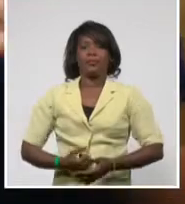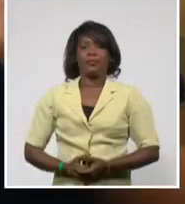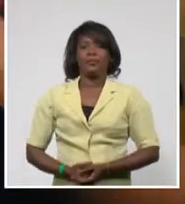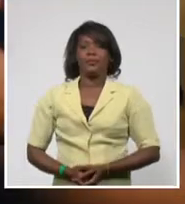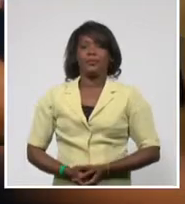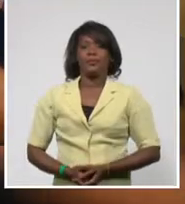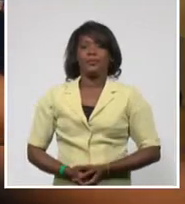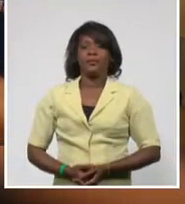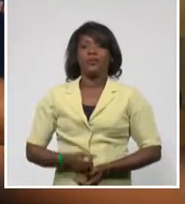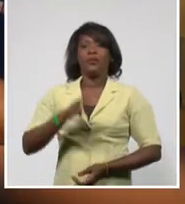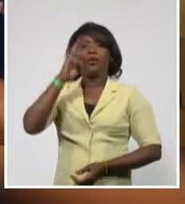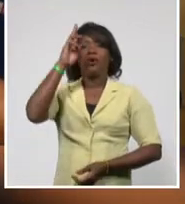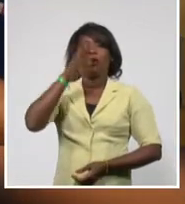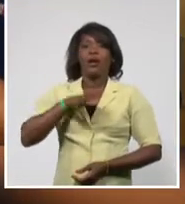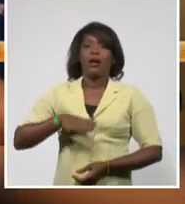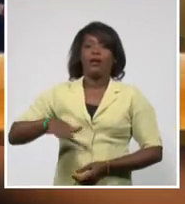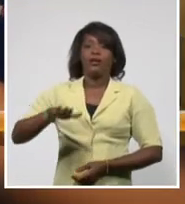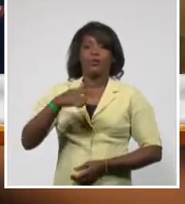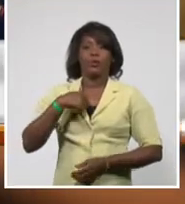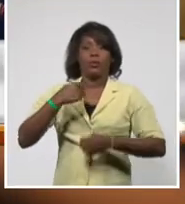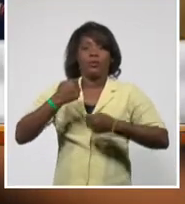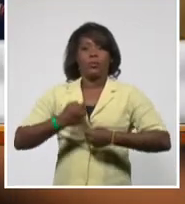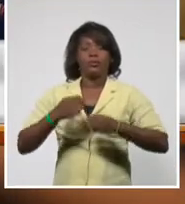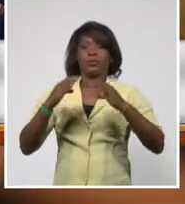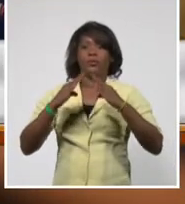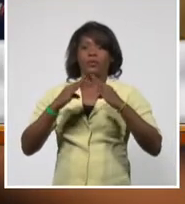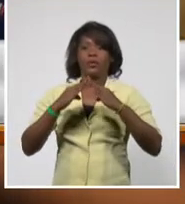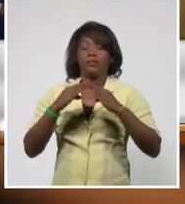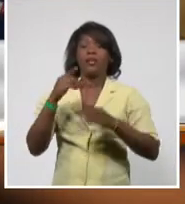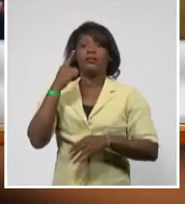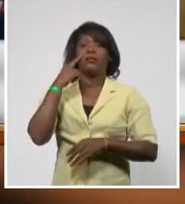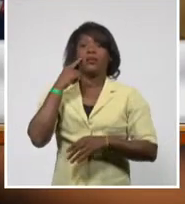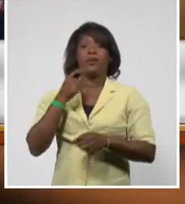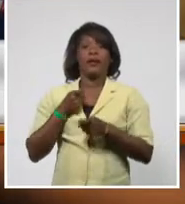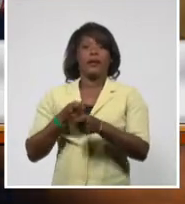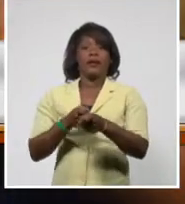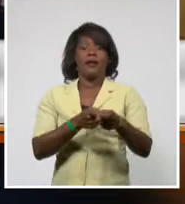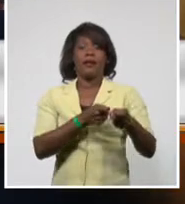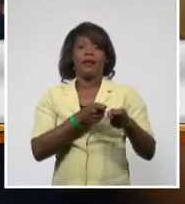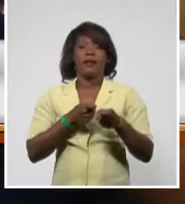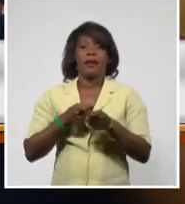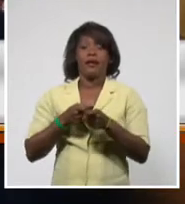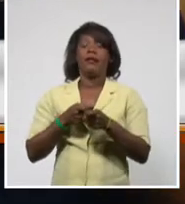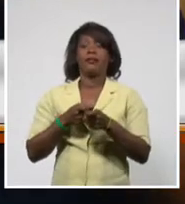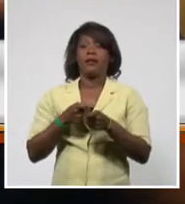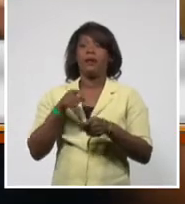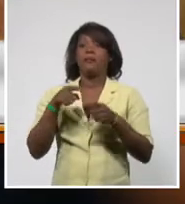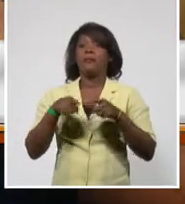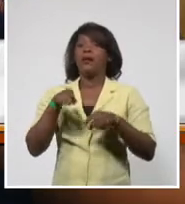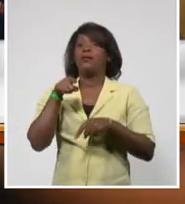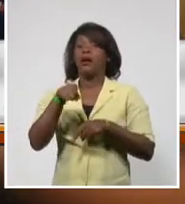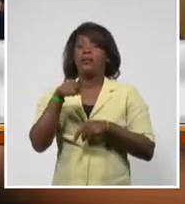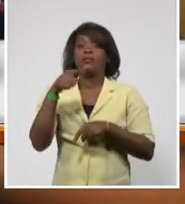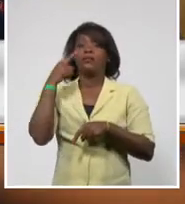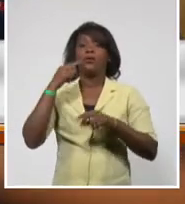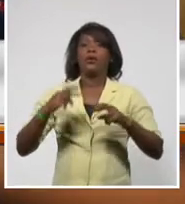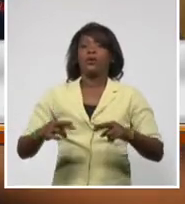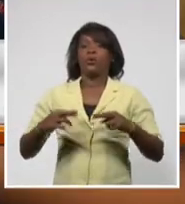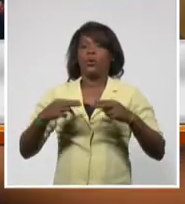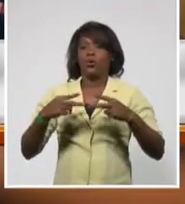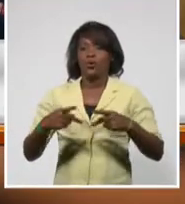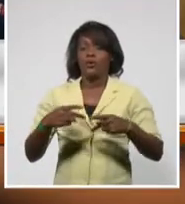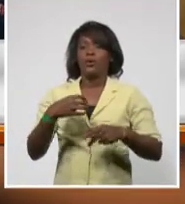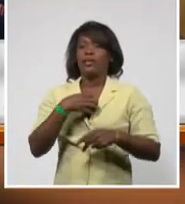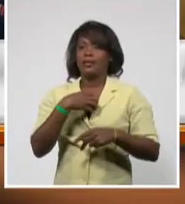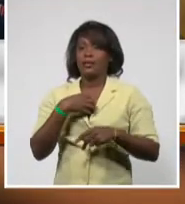Saludos de casa amigos. La guerra jurídica, identificada por el término inglés lawfare, vuelve al papel protagónico